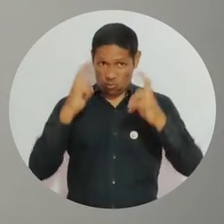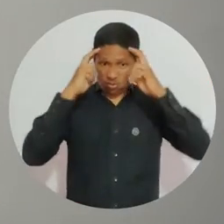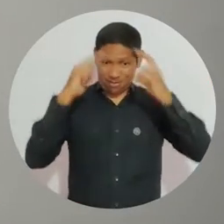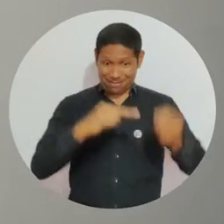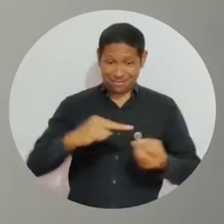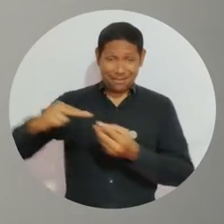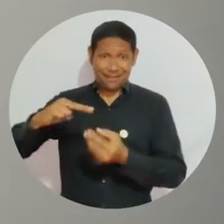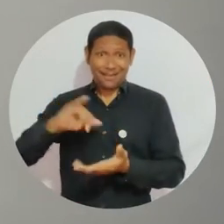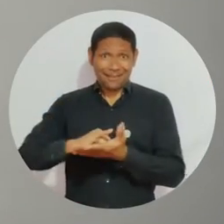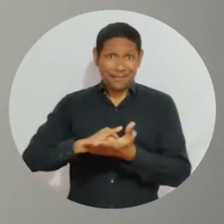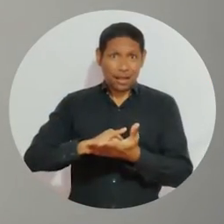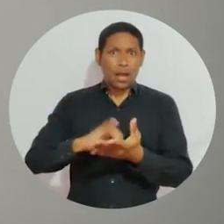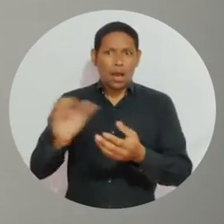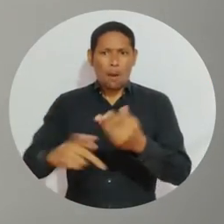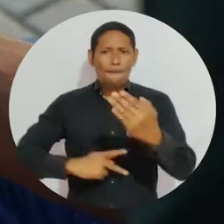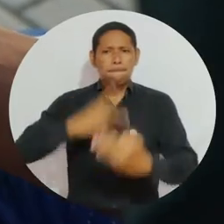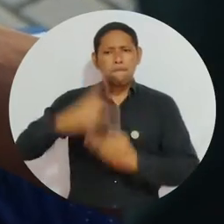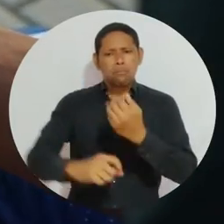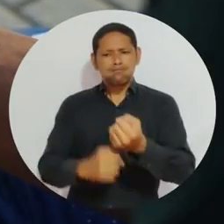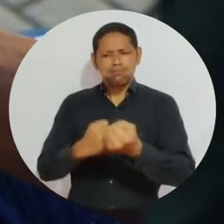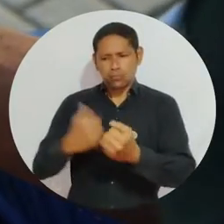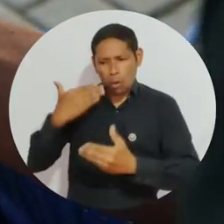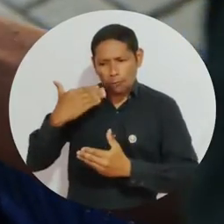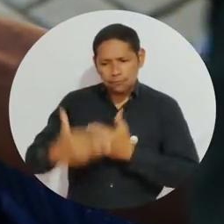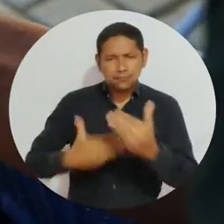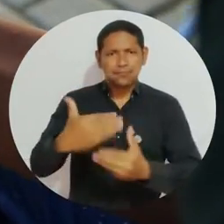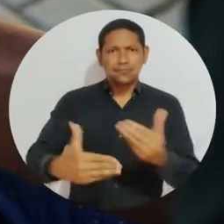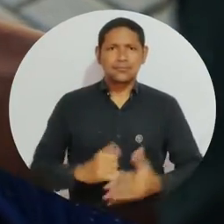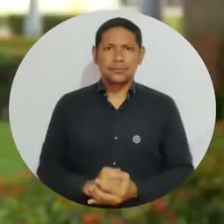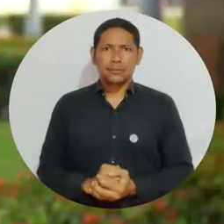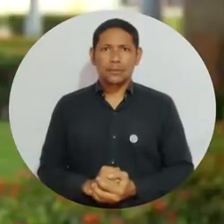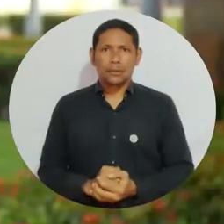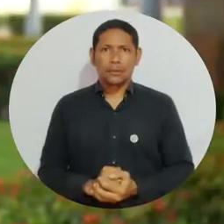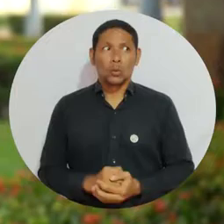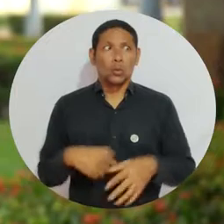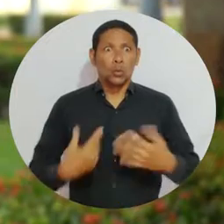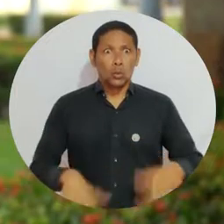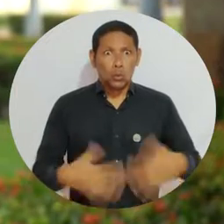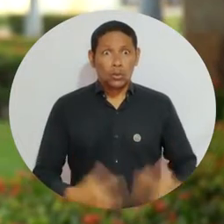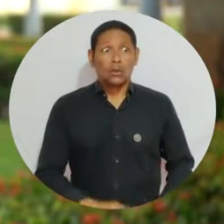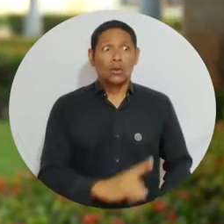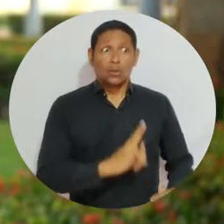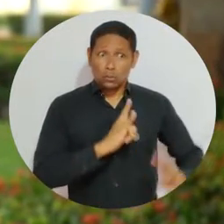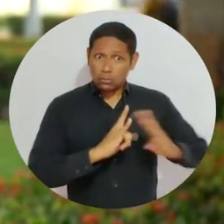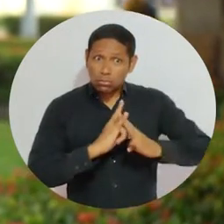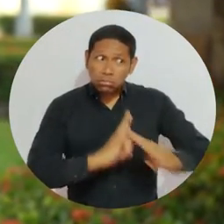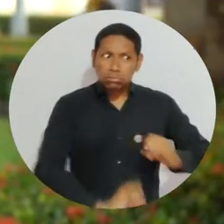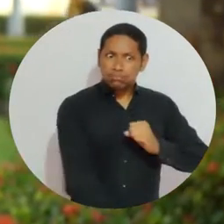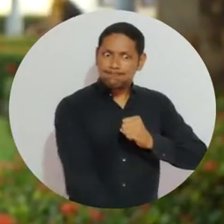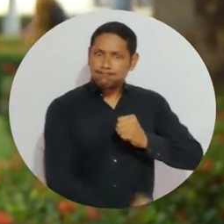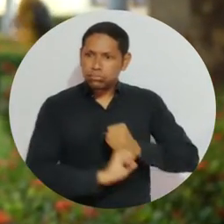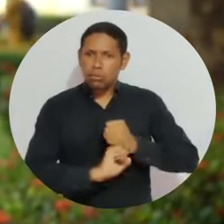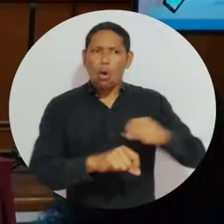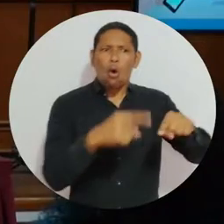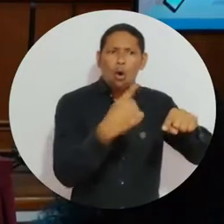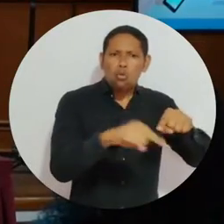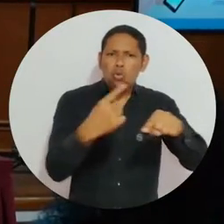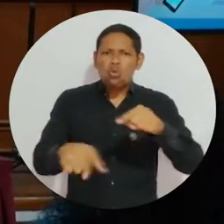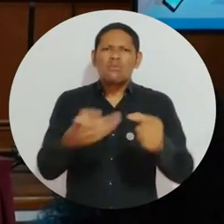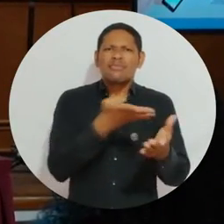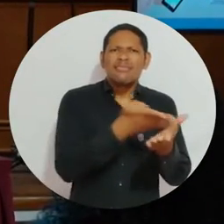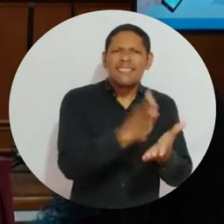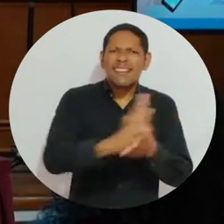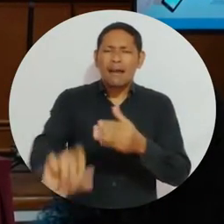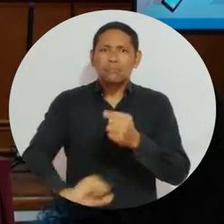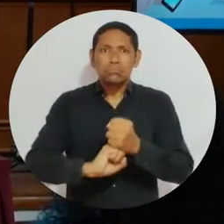investigación, cognición y educación para la ejecución del proyecto. Si no tenemos el apoyo de la Universidad Magdalena y de